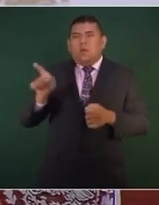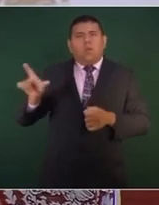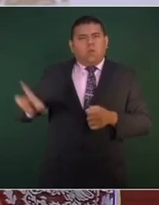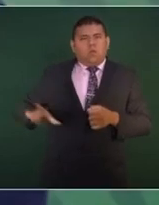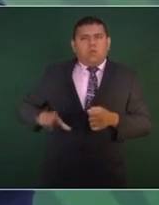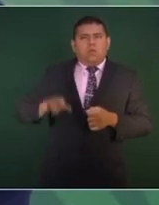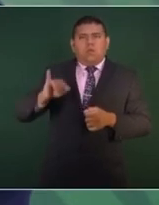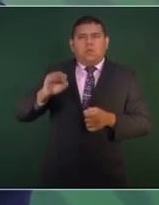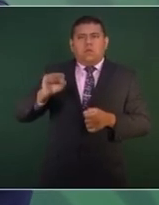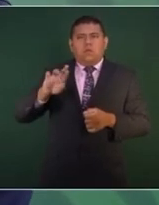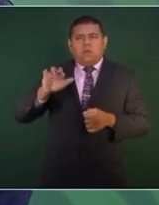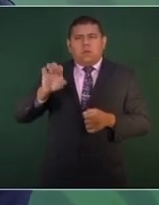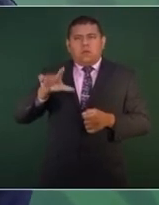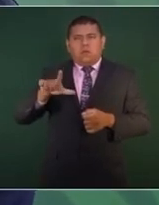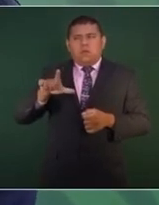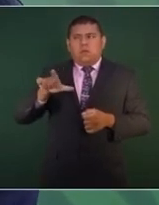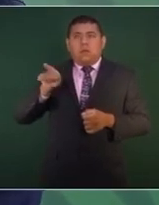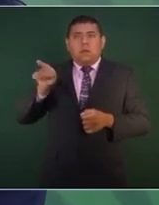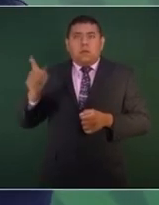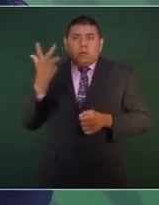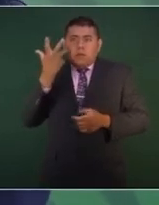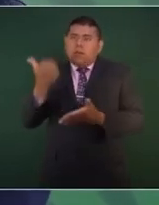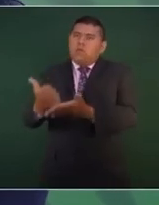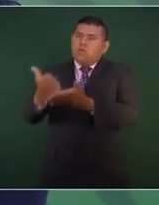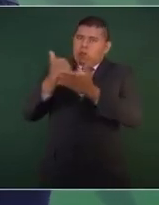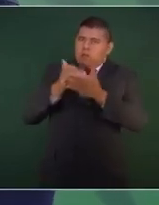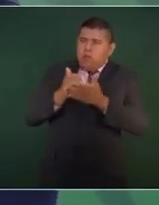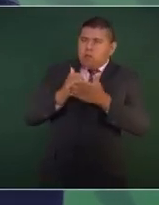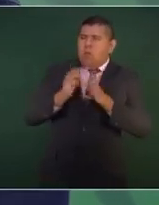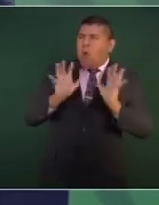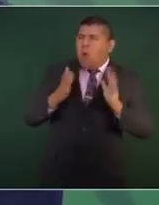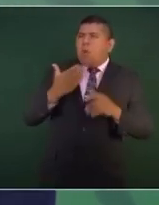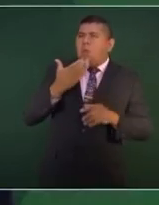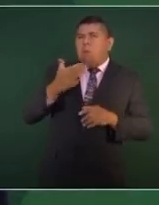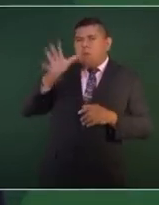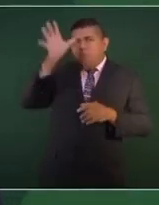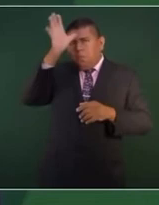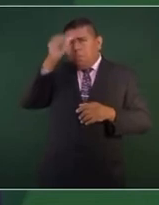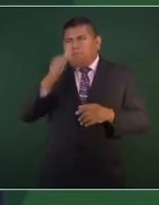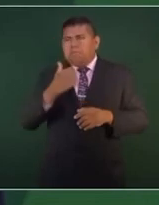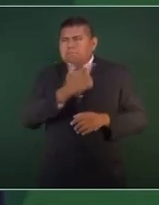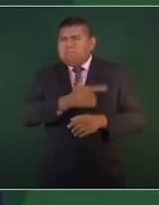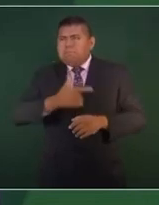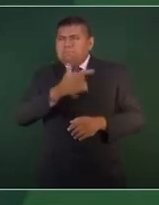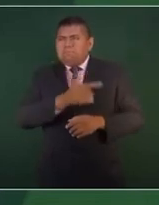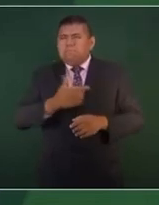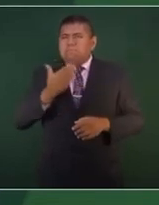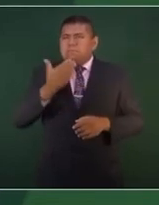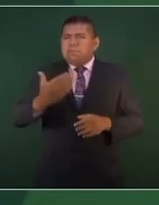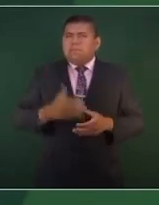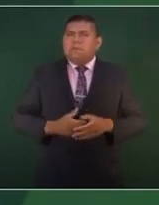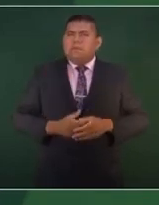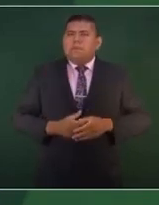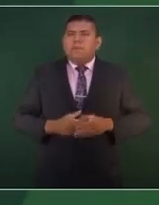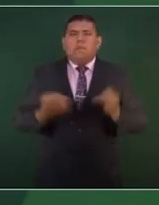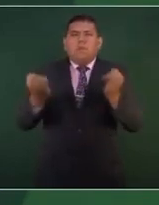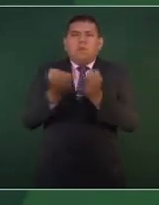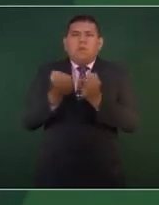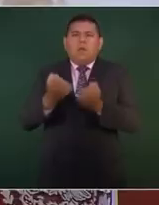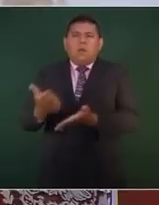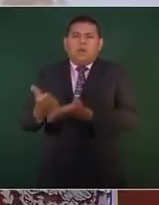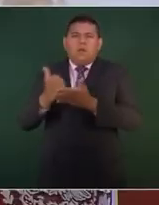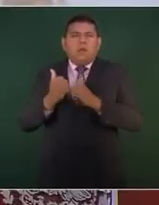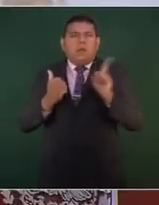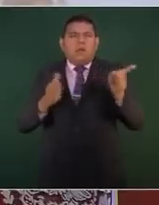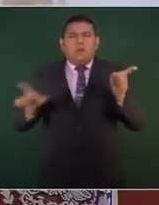disposición de ayudarnos. Nos están ayudando también del